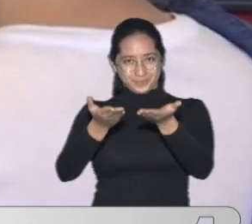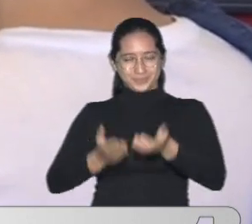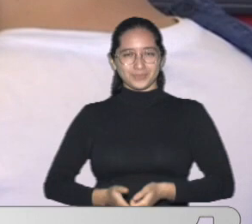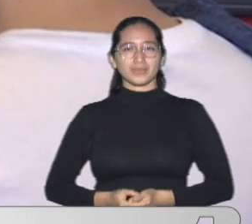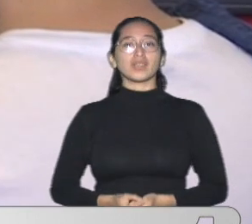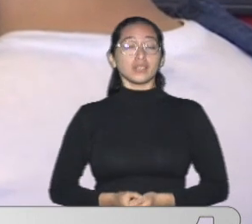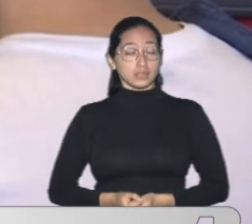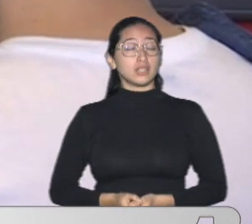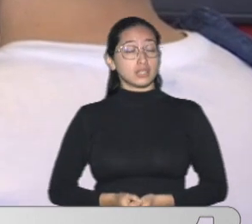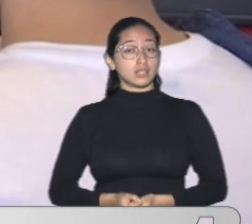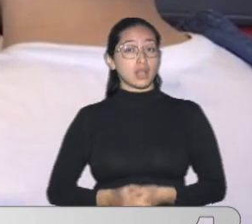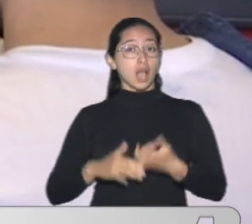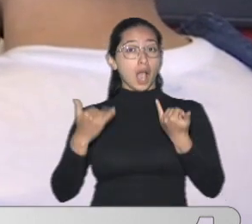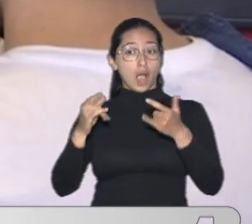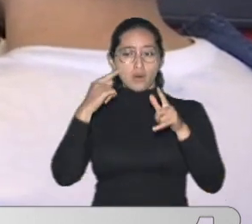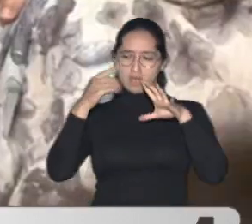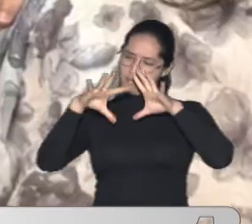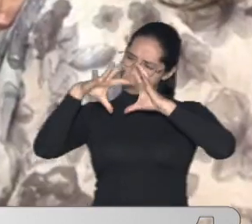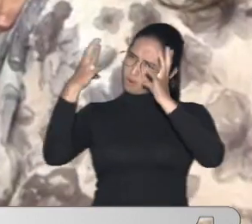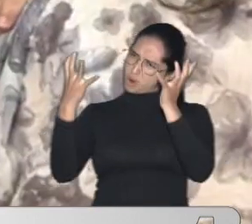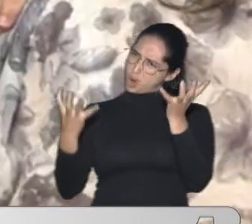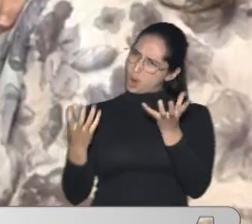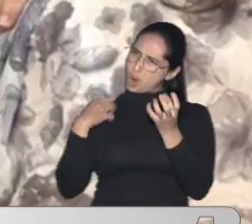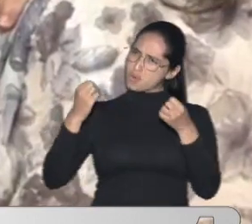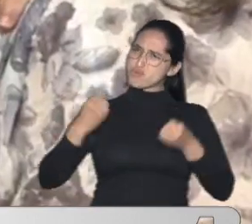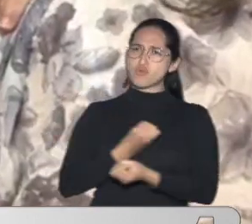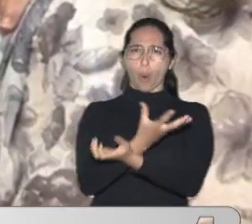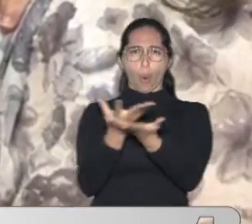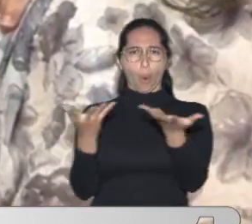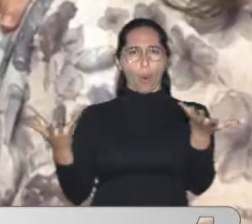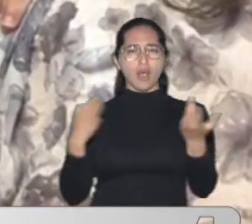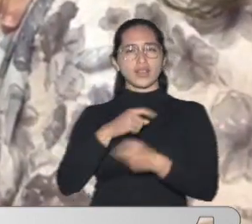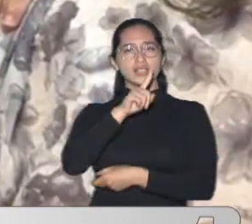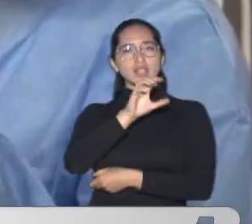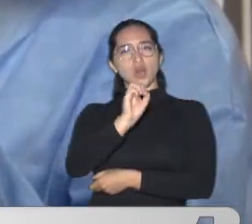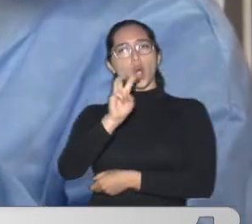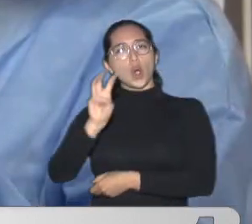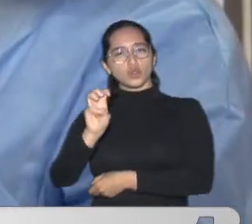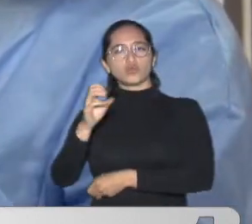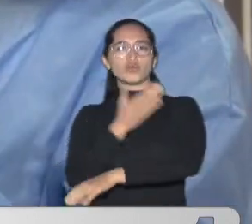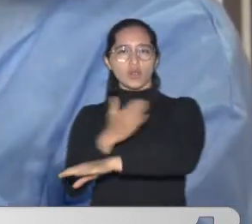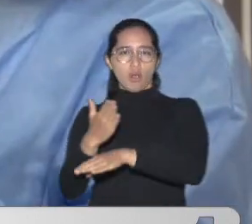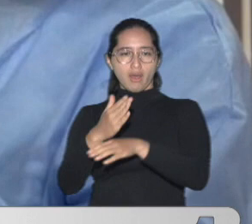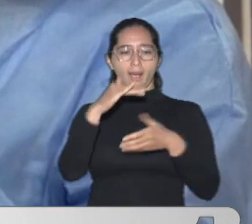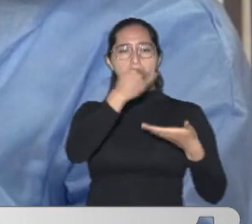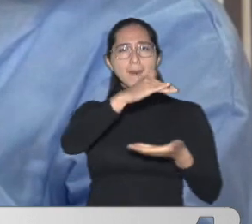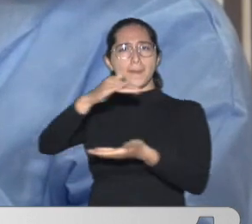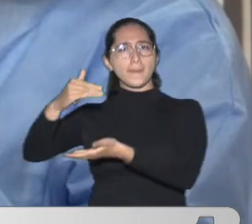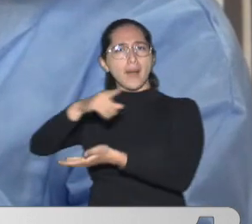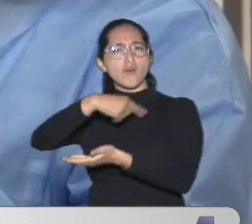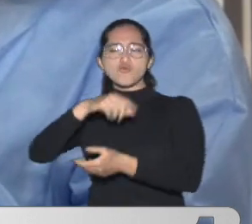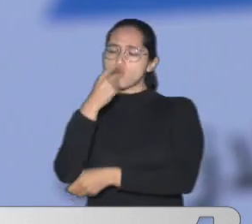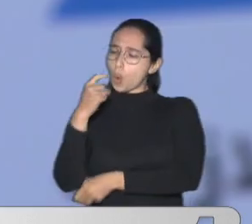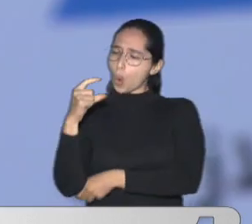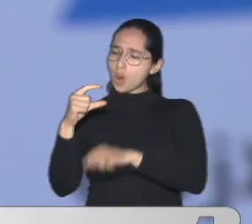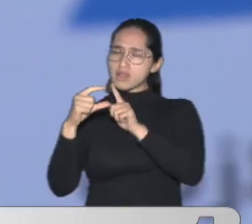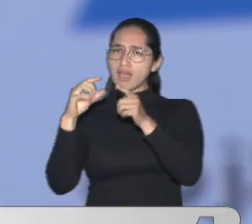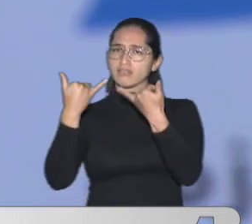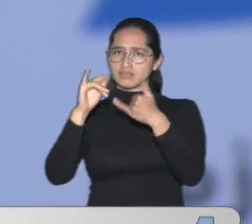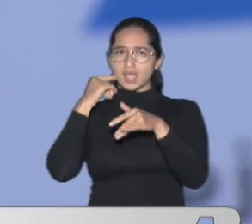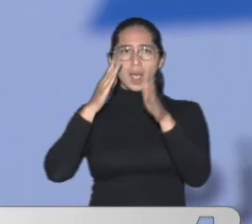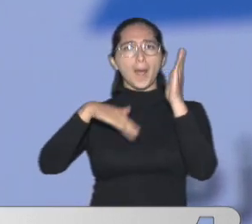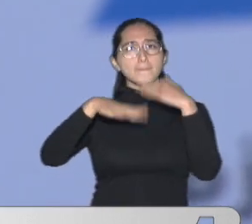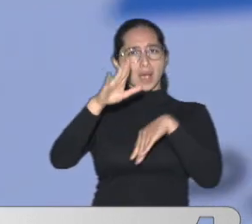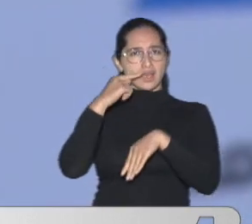Hasta el momento Se han administrado En el mundo 108 millones de dosis De la vacuna Contra el COVID-19 Un número Que ya supera Los 104